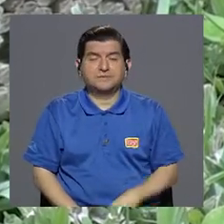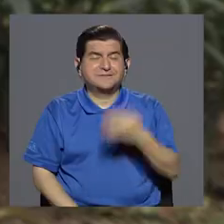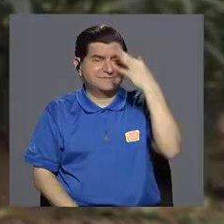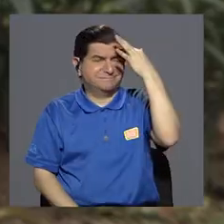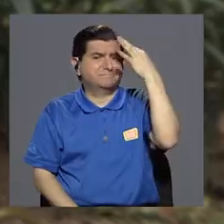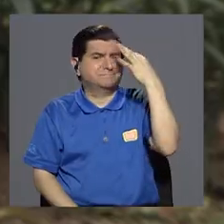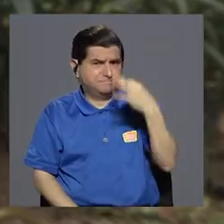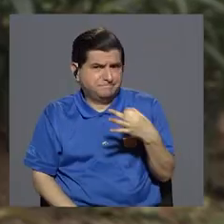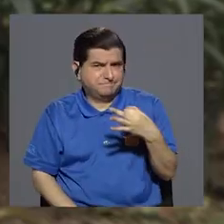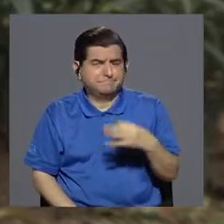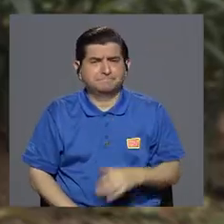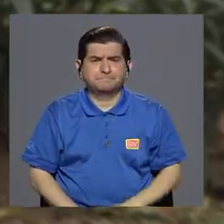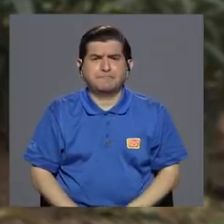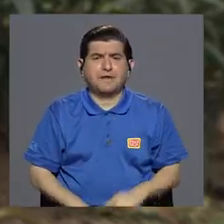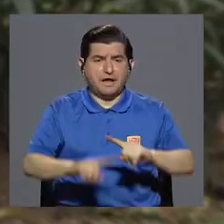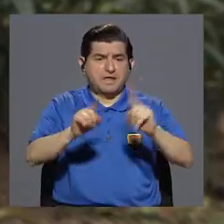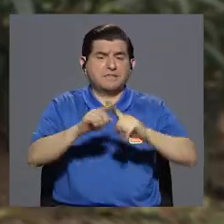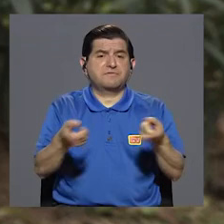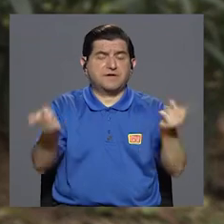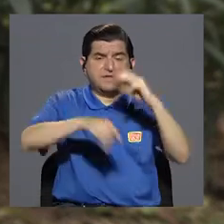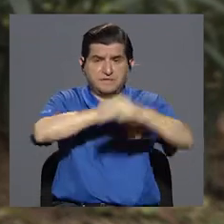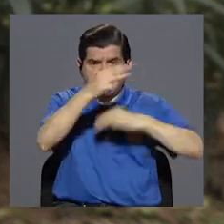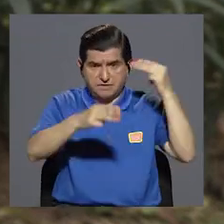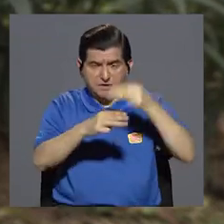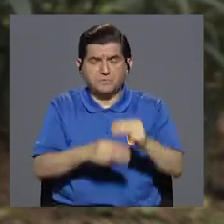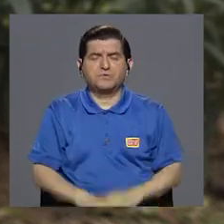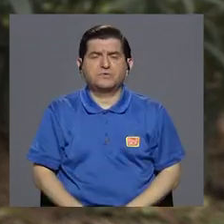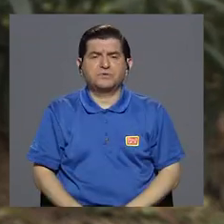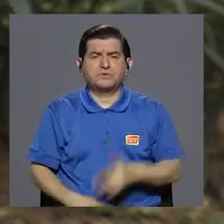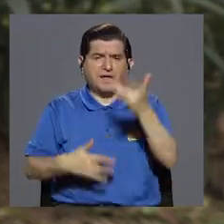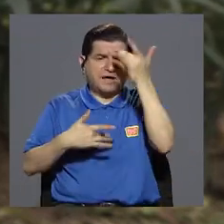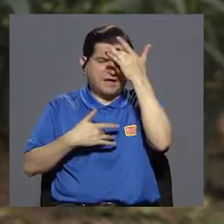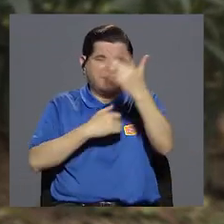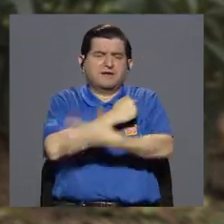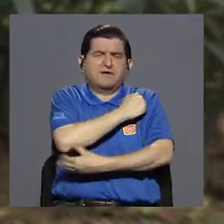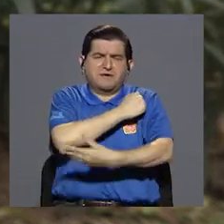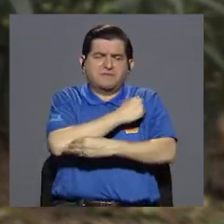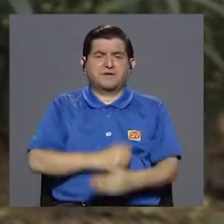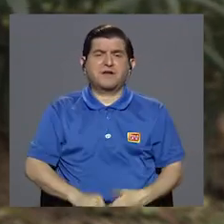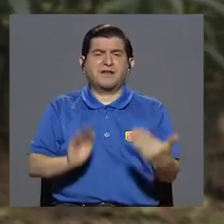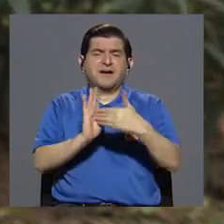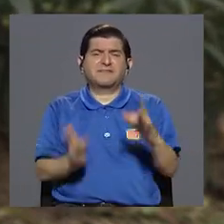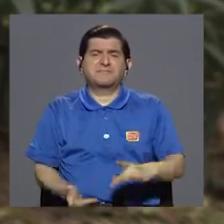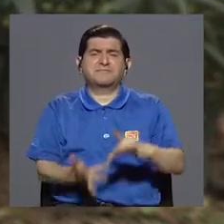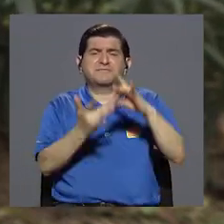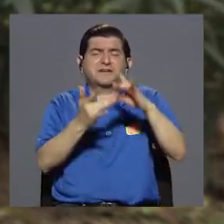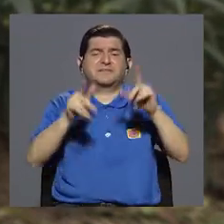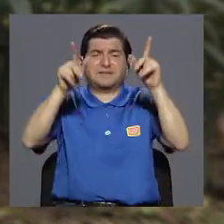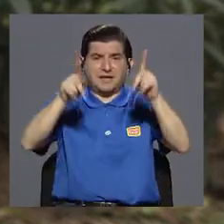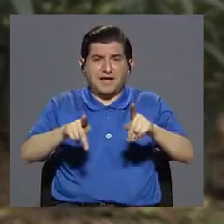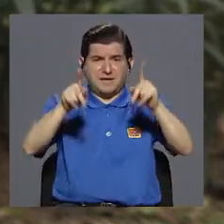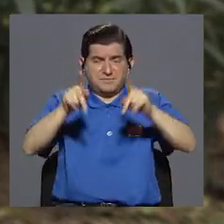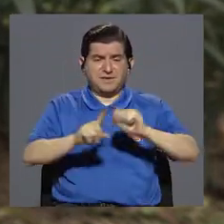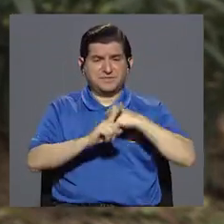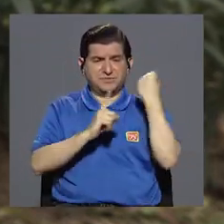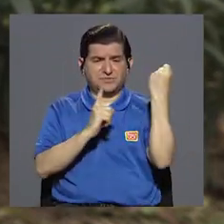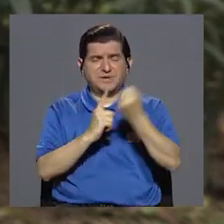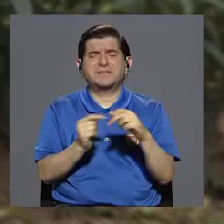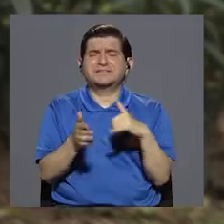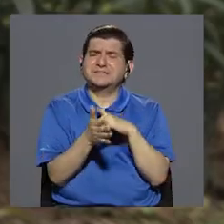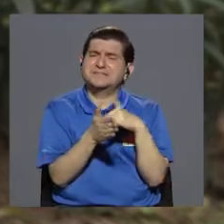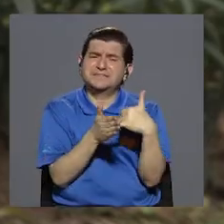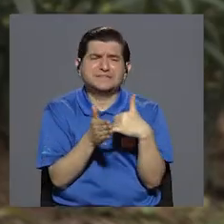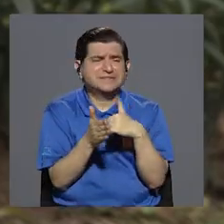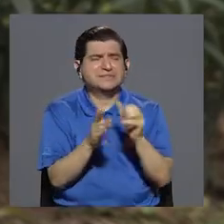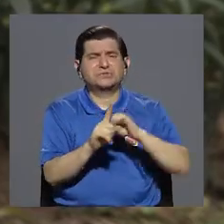considerada en muchos casos en el mundo una enfermedad de la pobreza, porque afecta fundamentalmente a personas en condiciones de